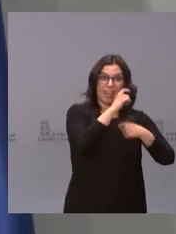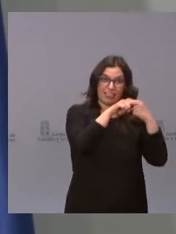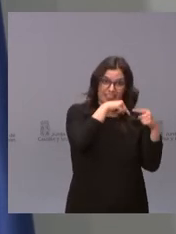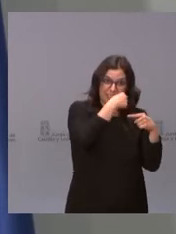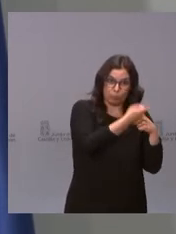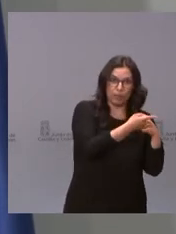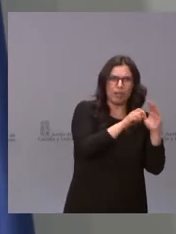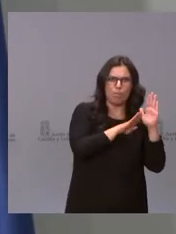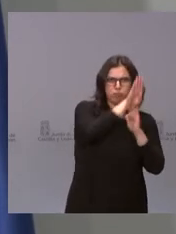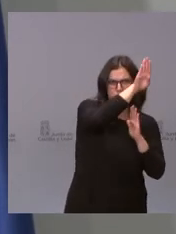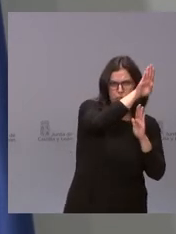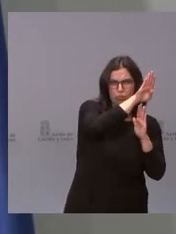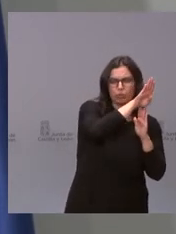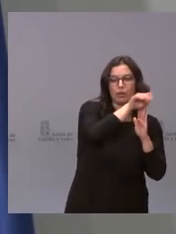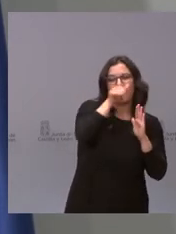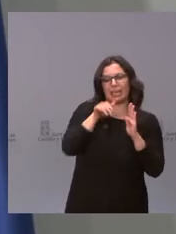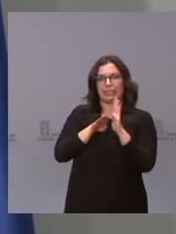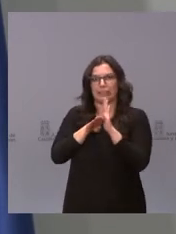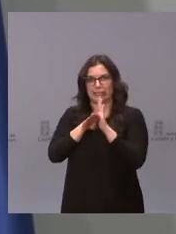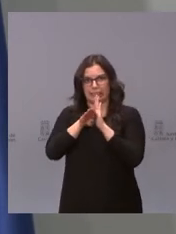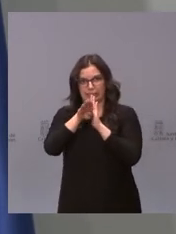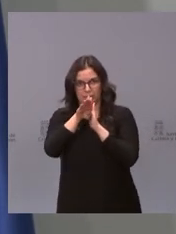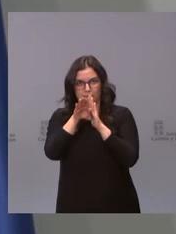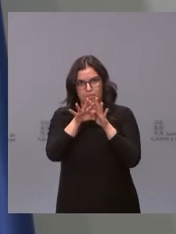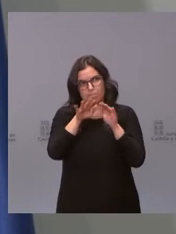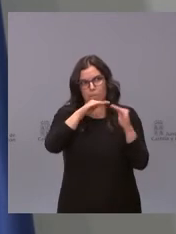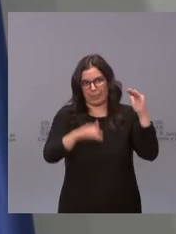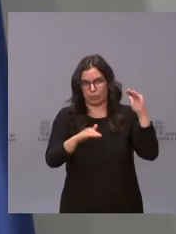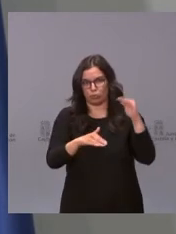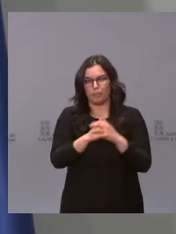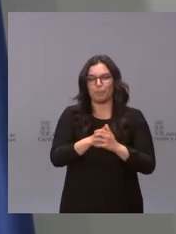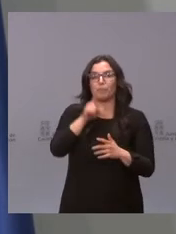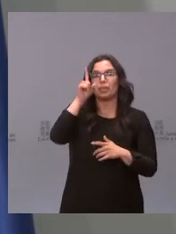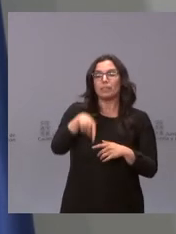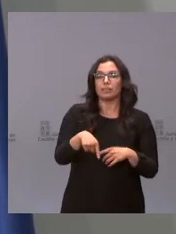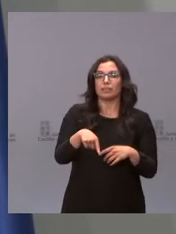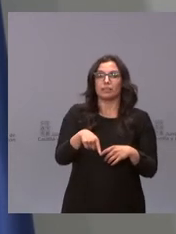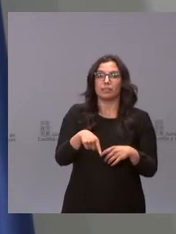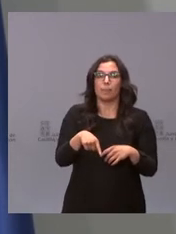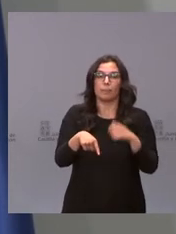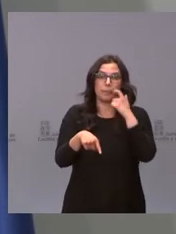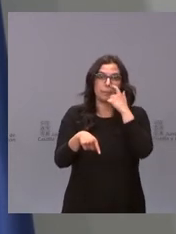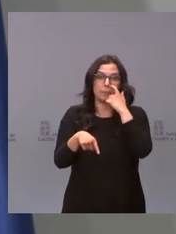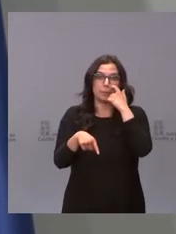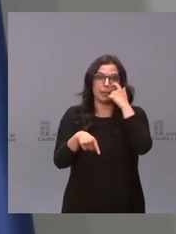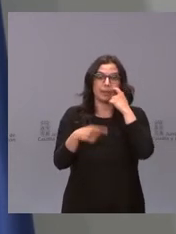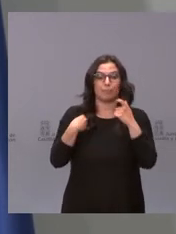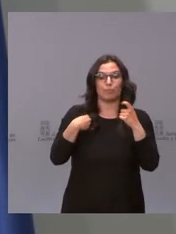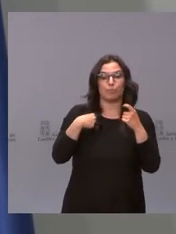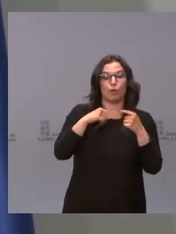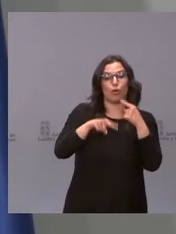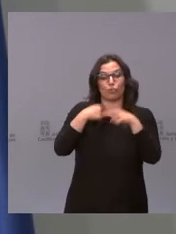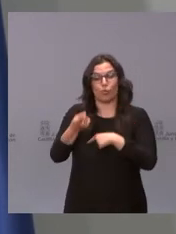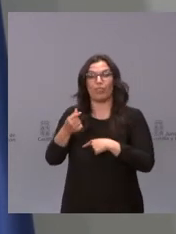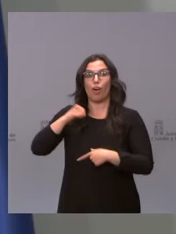crecimiento es una pendiente mucho menor. Que esto se corresponde también con el crecimiento del número de ingresos hospitalarios en estos últimos